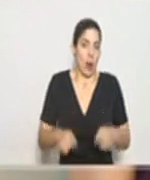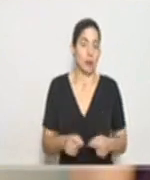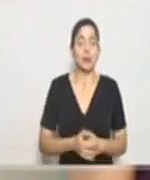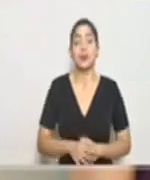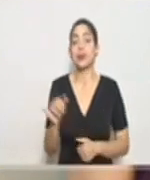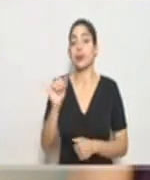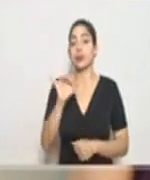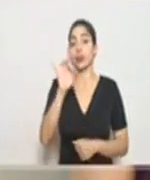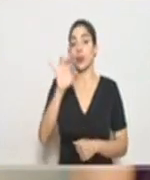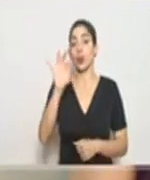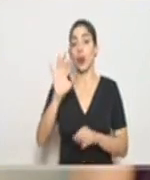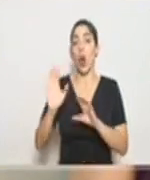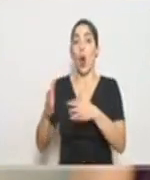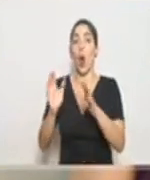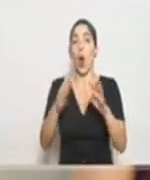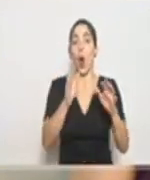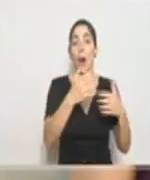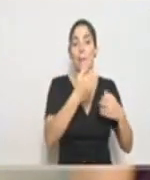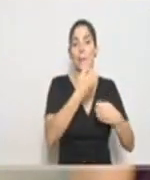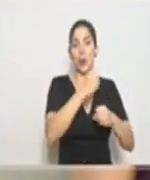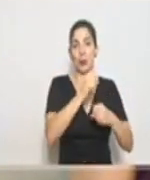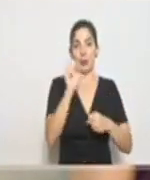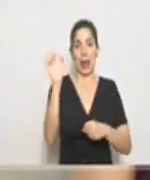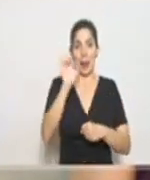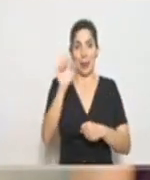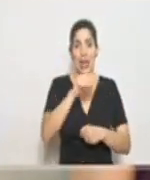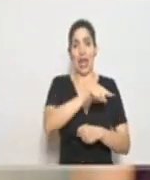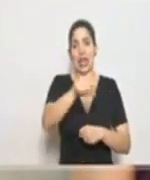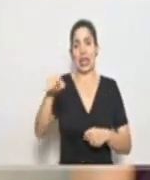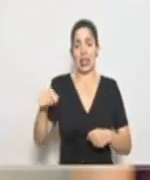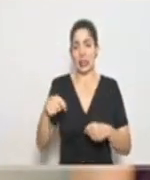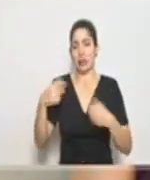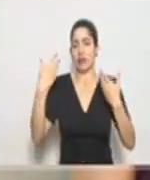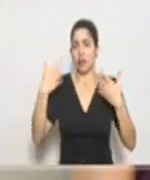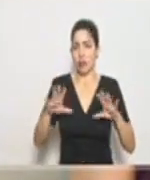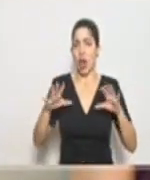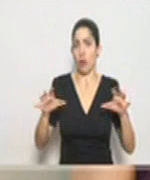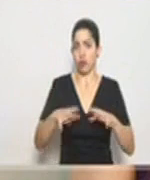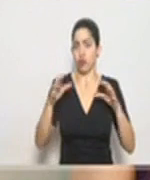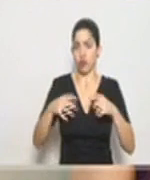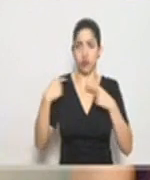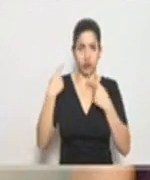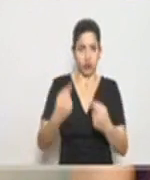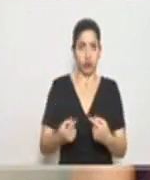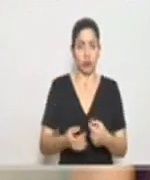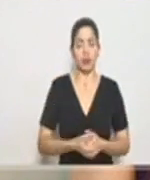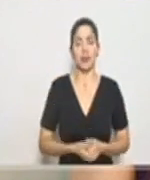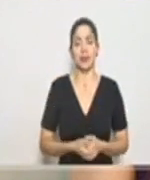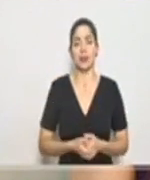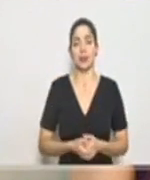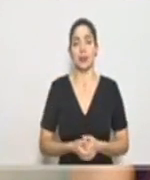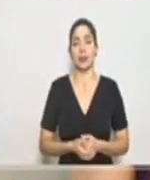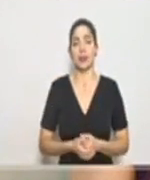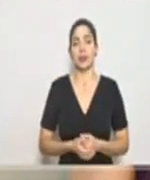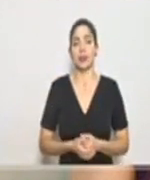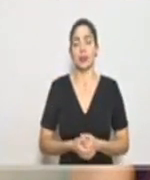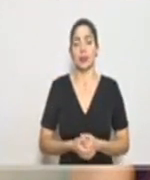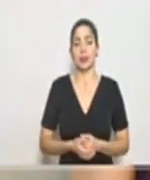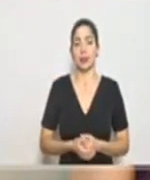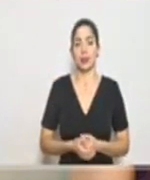Asimismo, 89 comités municipales de emergencia que están debidamente activos. A través